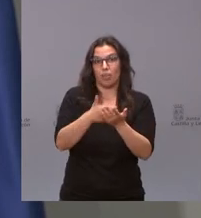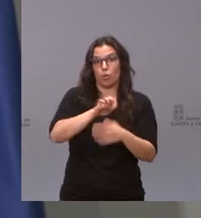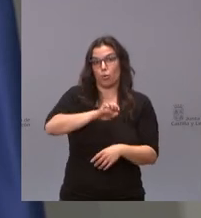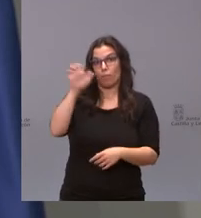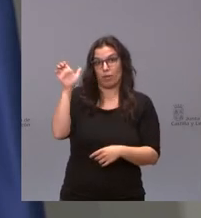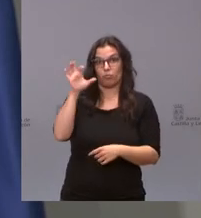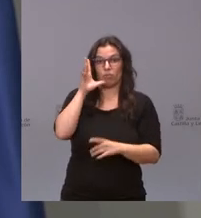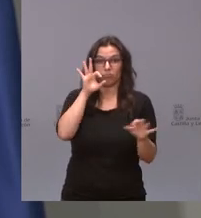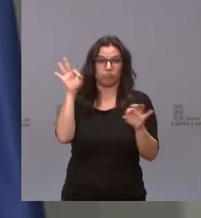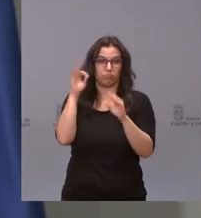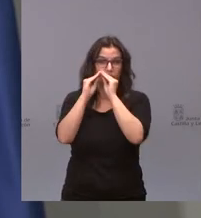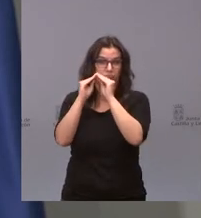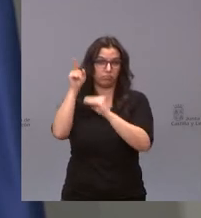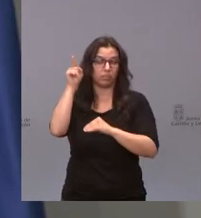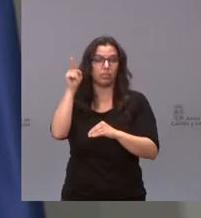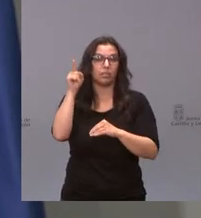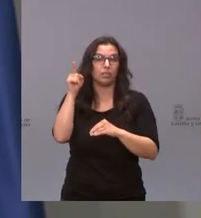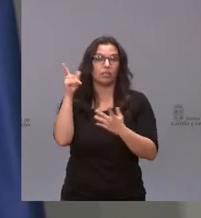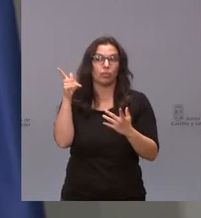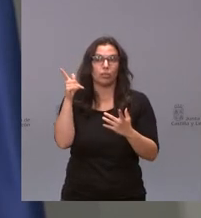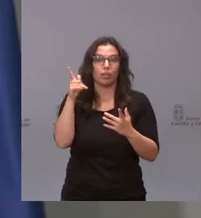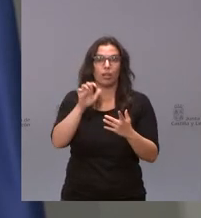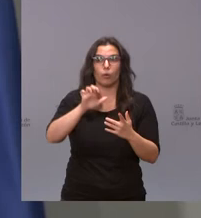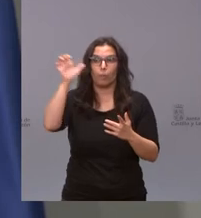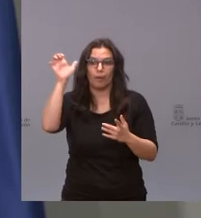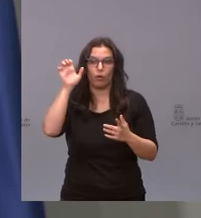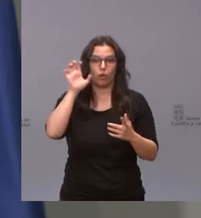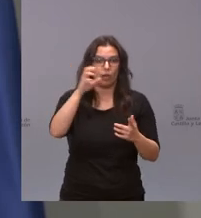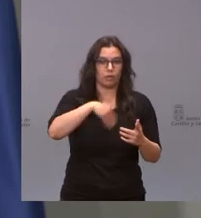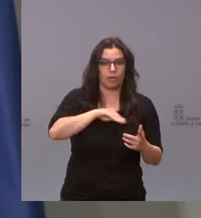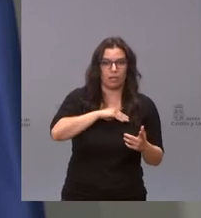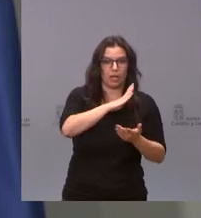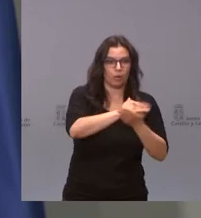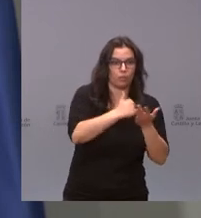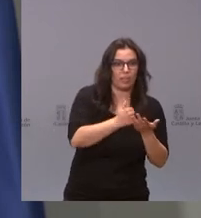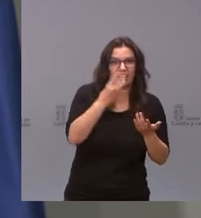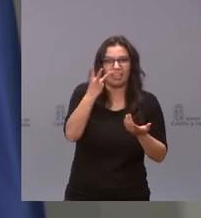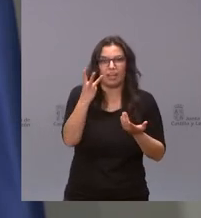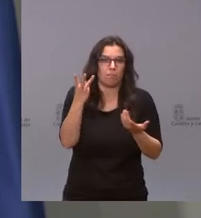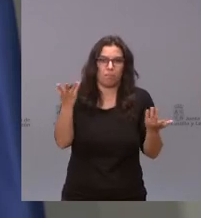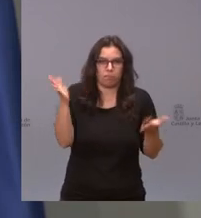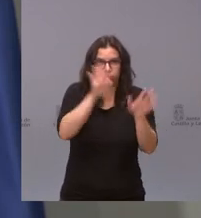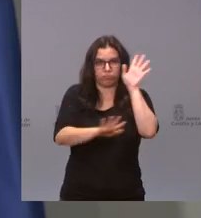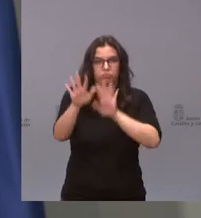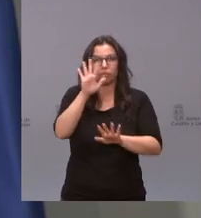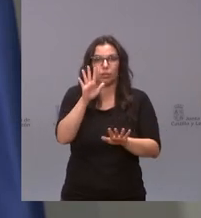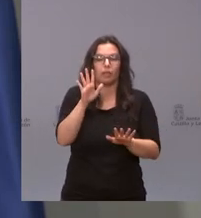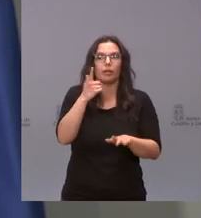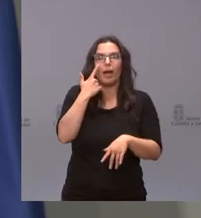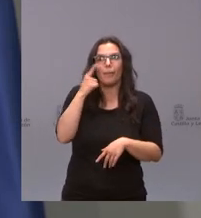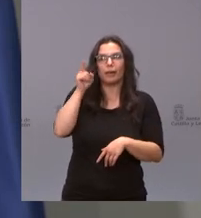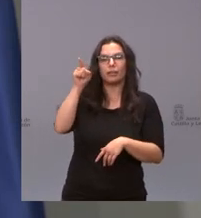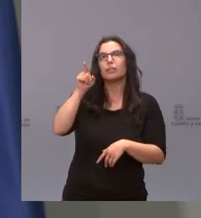europeo y lo que conviene es que no tengamos un europeo o un nacional y un autonómico porque entonces tenemos un lío entonces habrá que saber